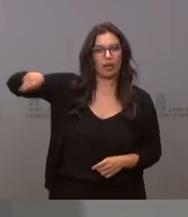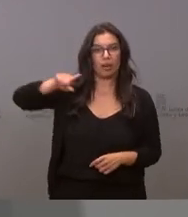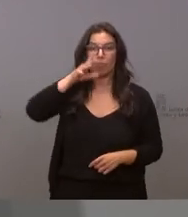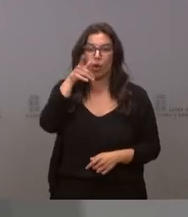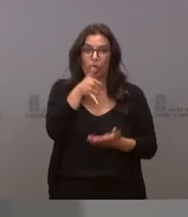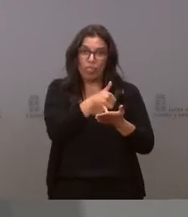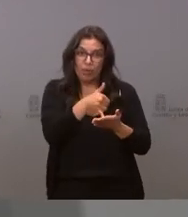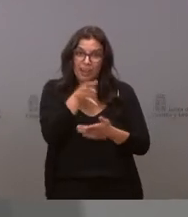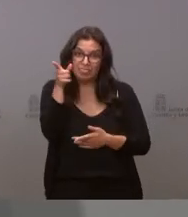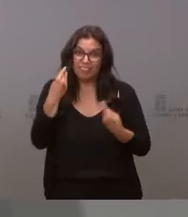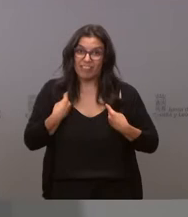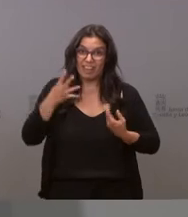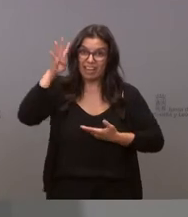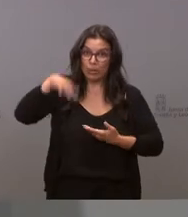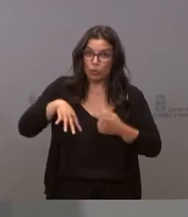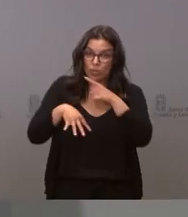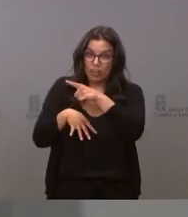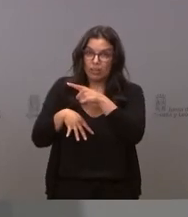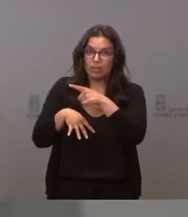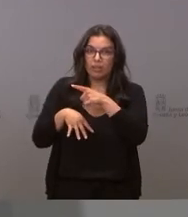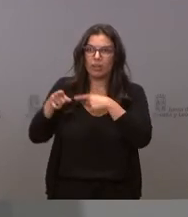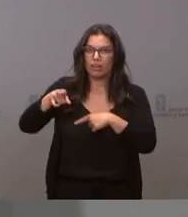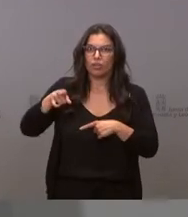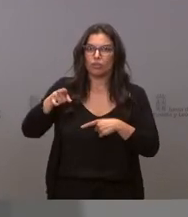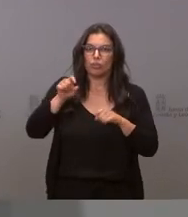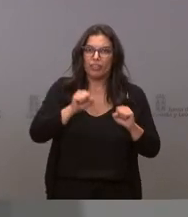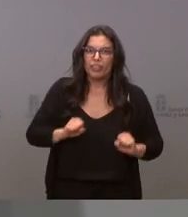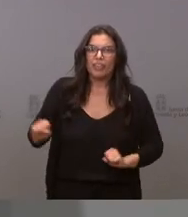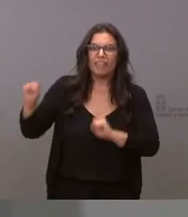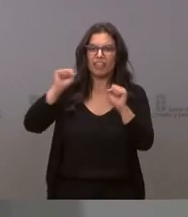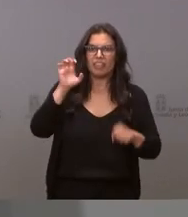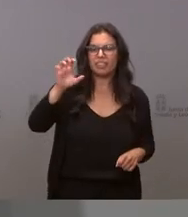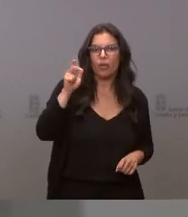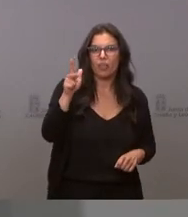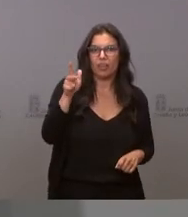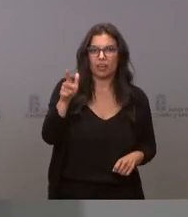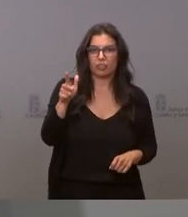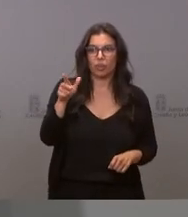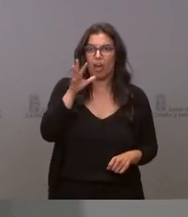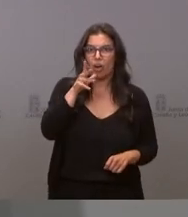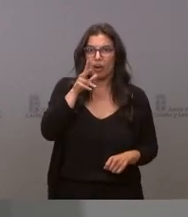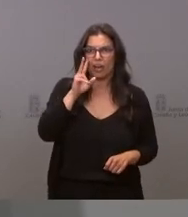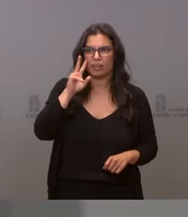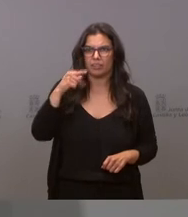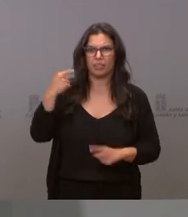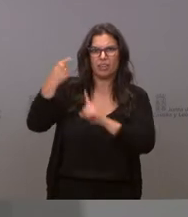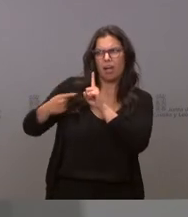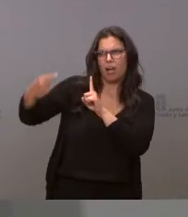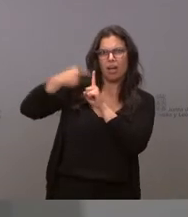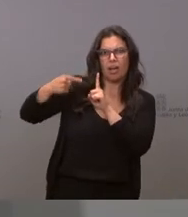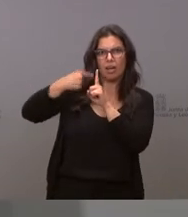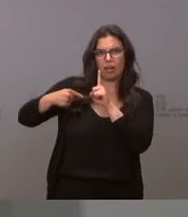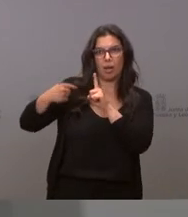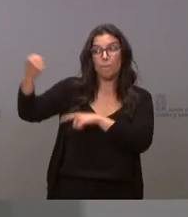en Cataluña son quienes defienden el Estado del Derecho y se han visto acosados desde el